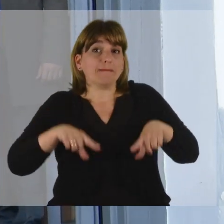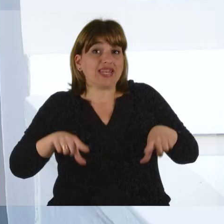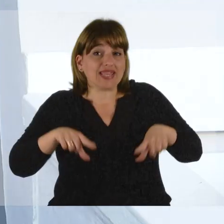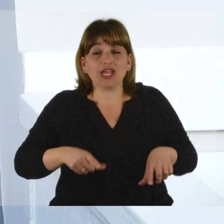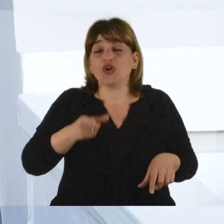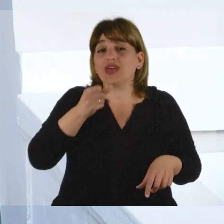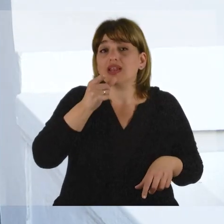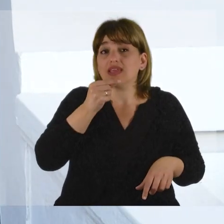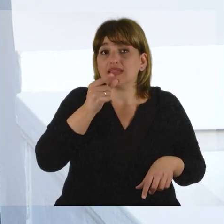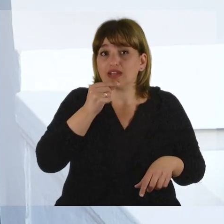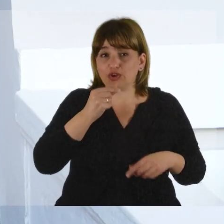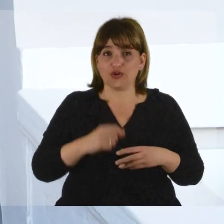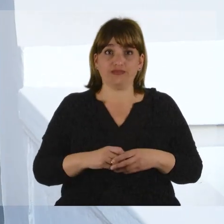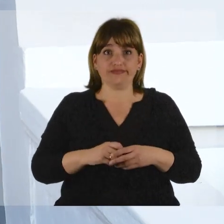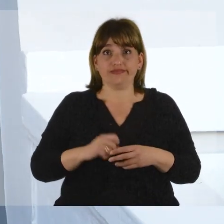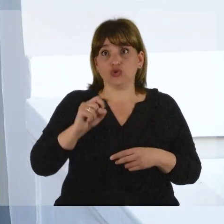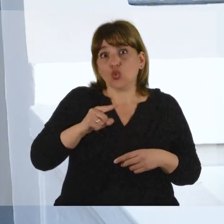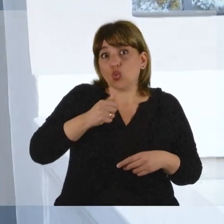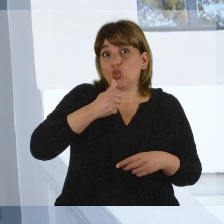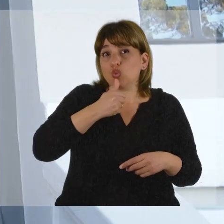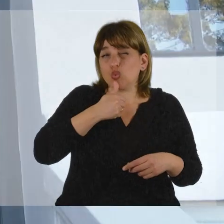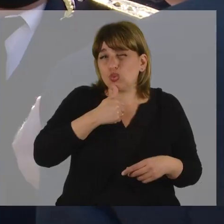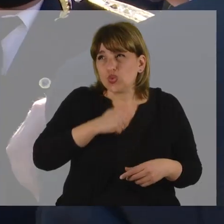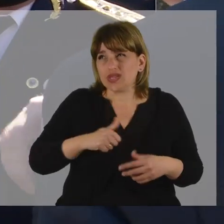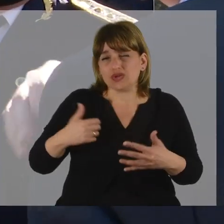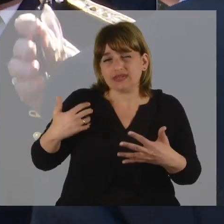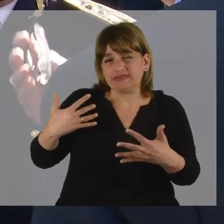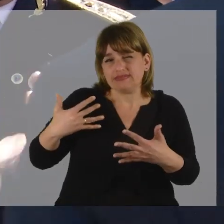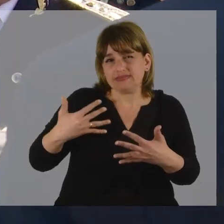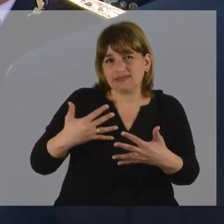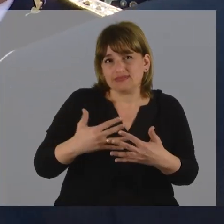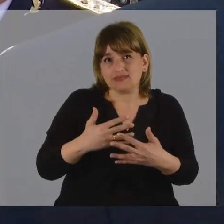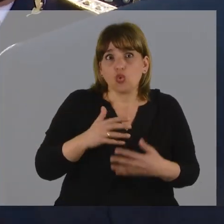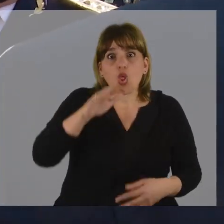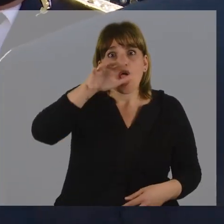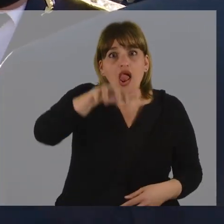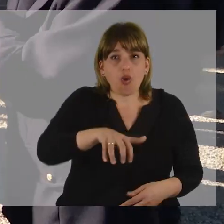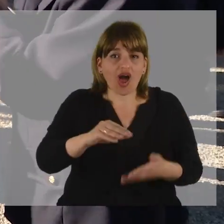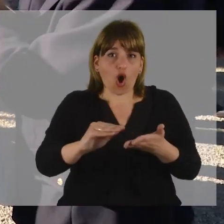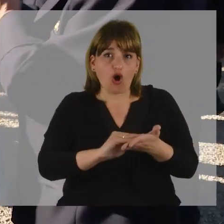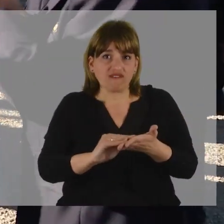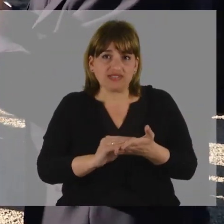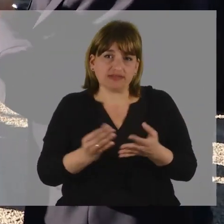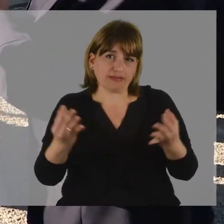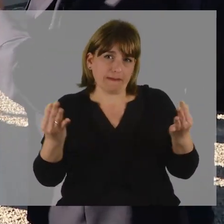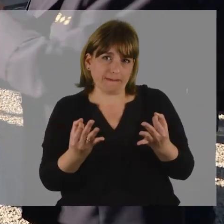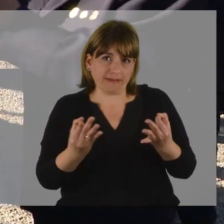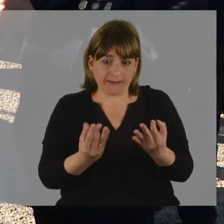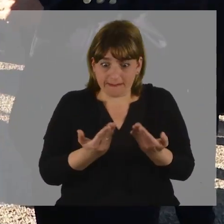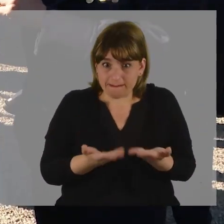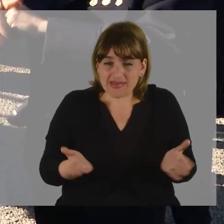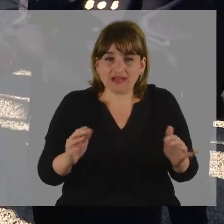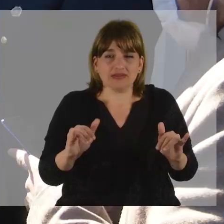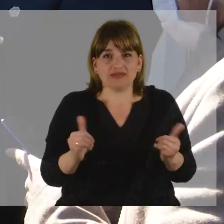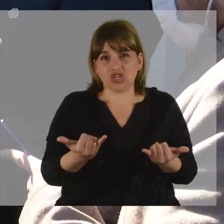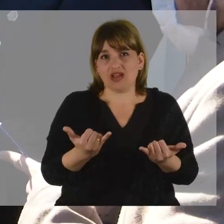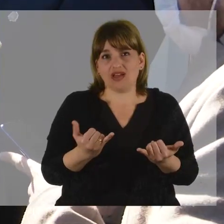Ministerio del Interior en toda su historia cuya sede va a ser a